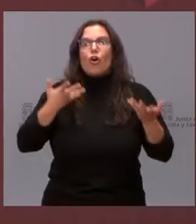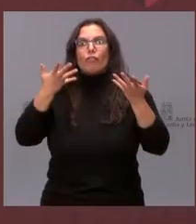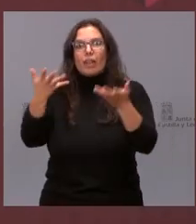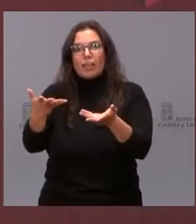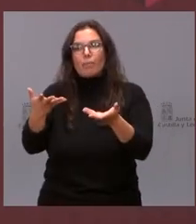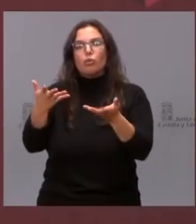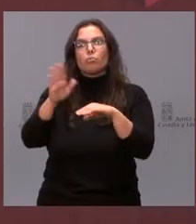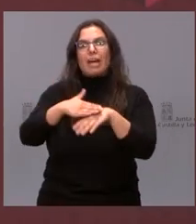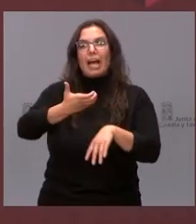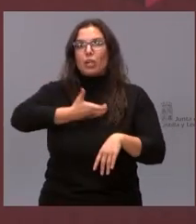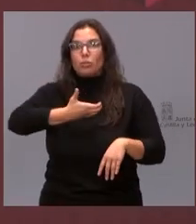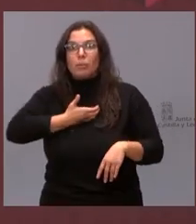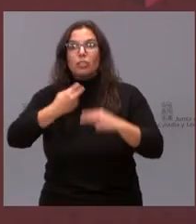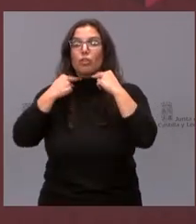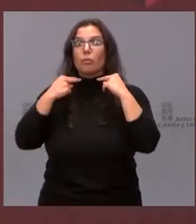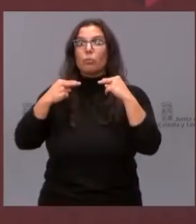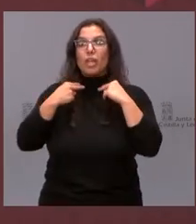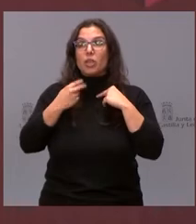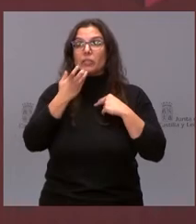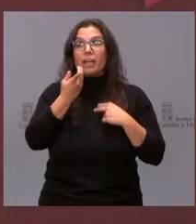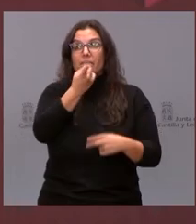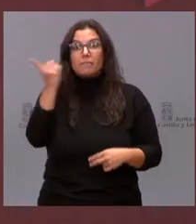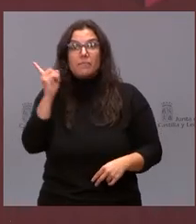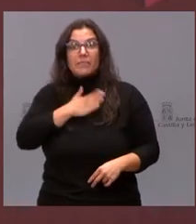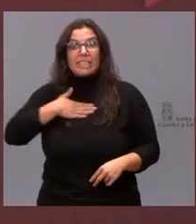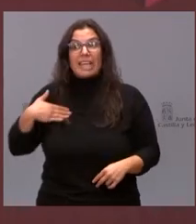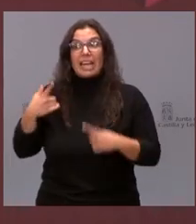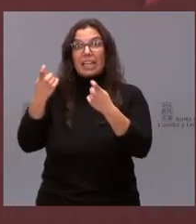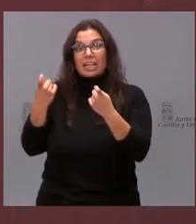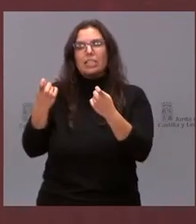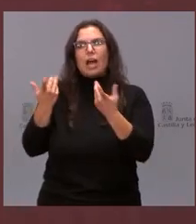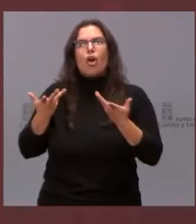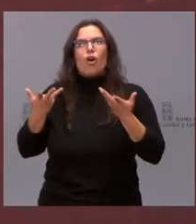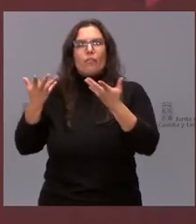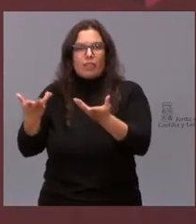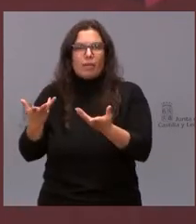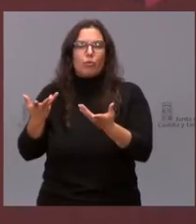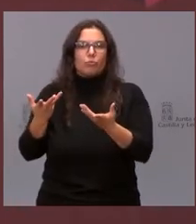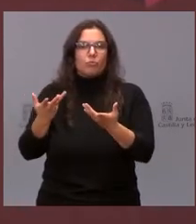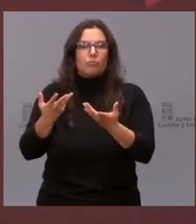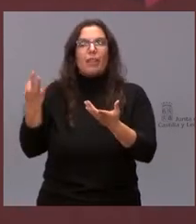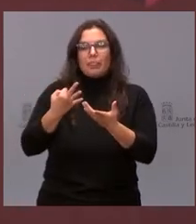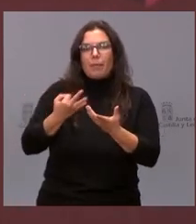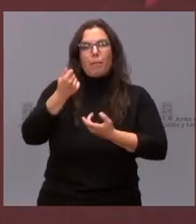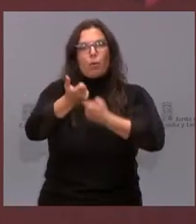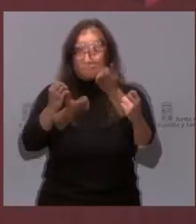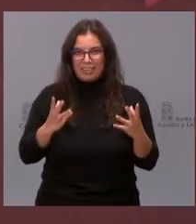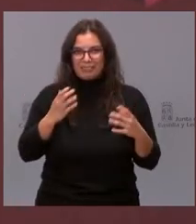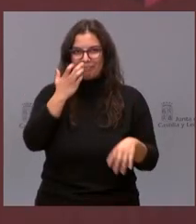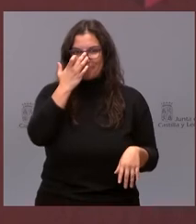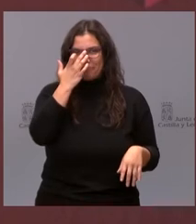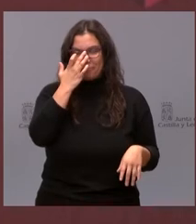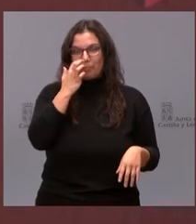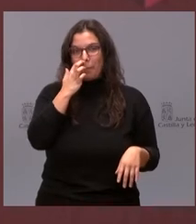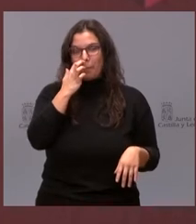de los ayuntamientos, de las diputaciones provinciales, esta plataforma. Habrá que ir firmando los convenios de colaboración.